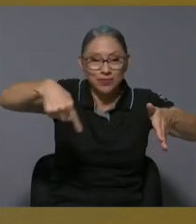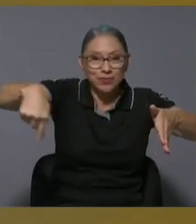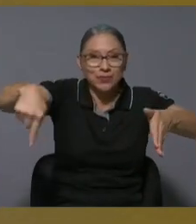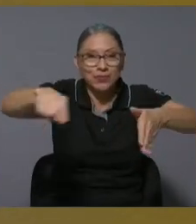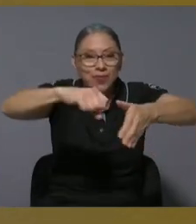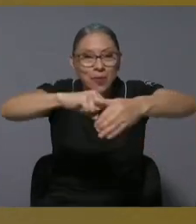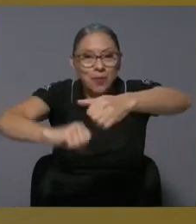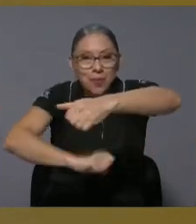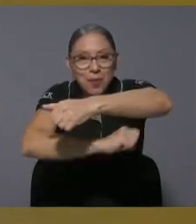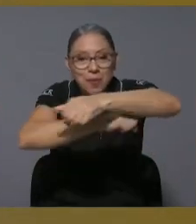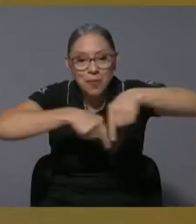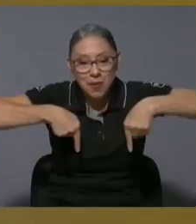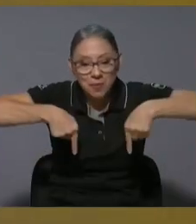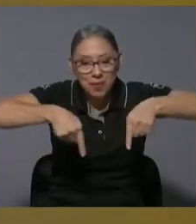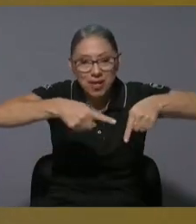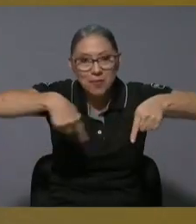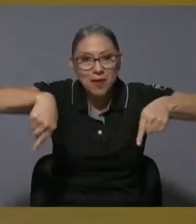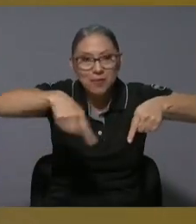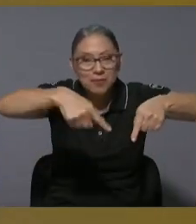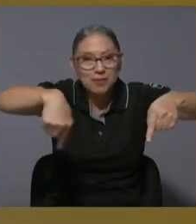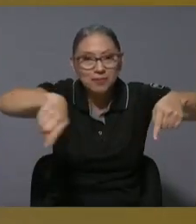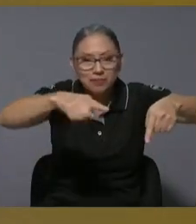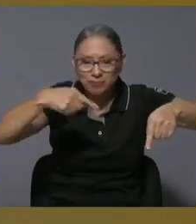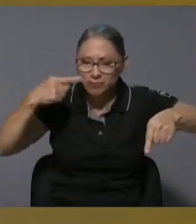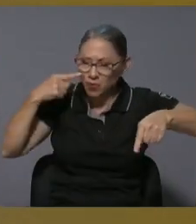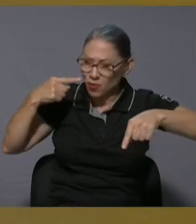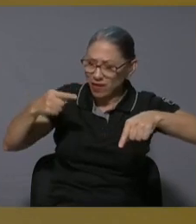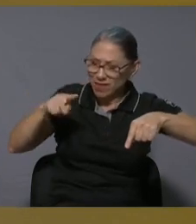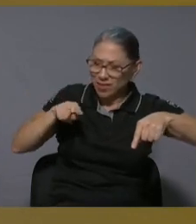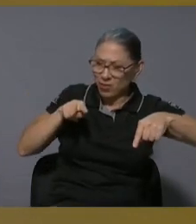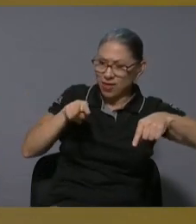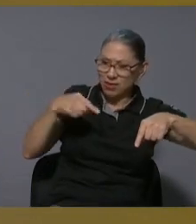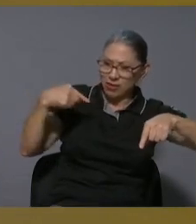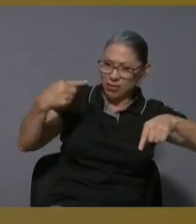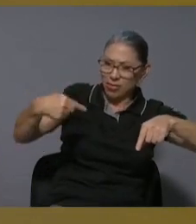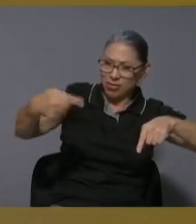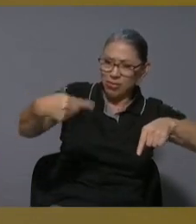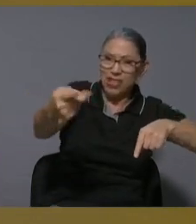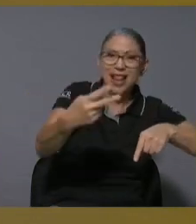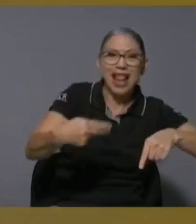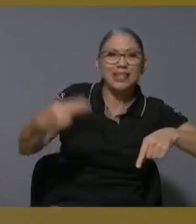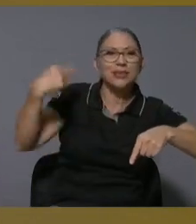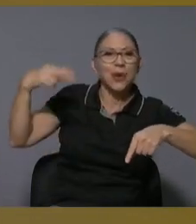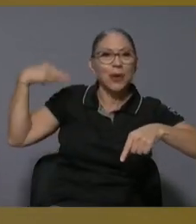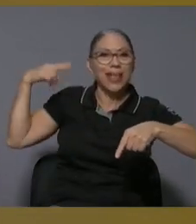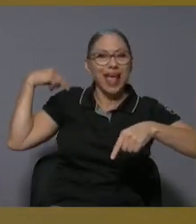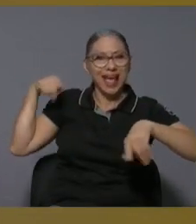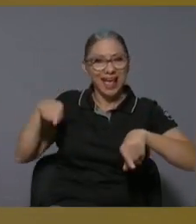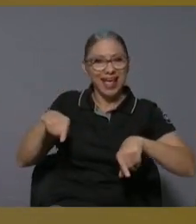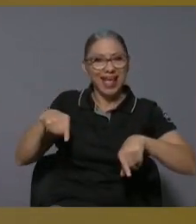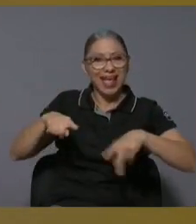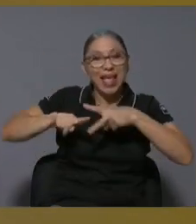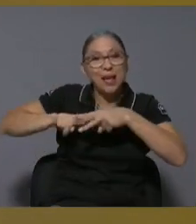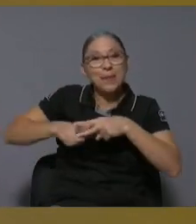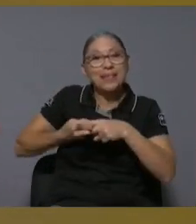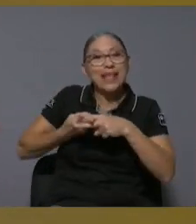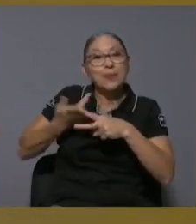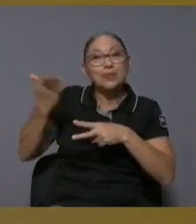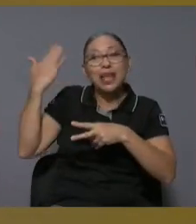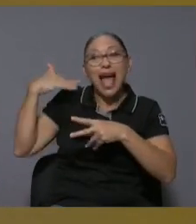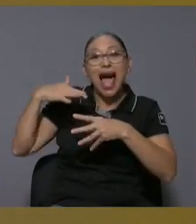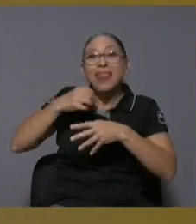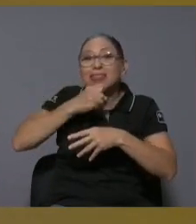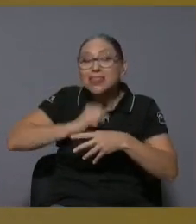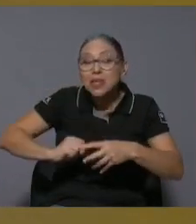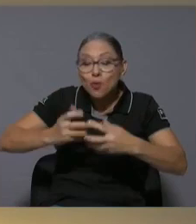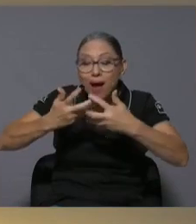paso a desnivel uno va viendo la historia de la infraestructura en este país empezamos en lo que era la antigua gallito y está muy bien